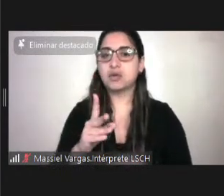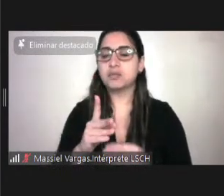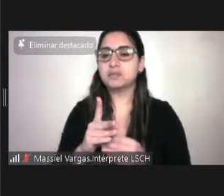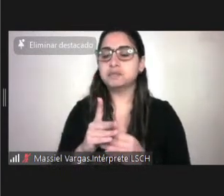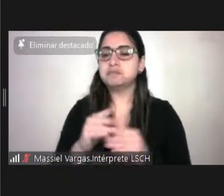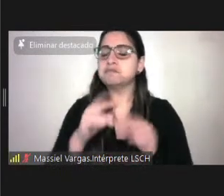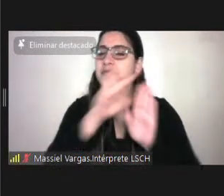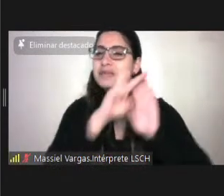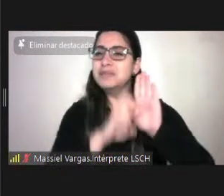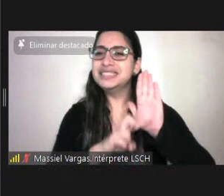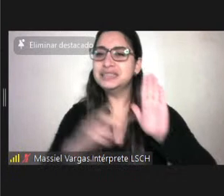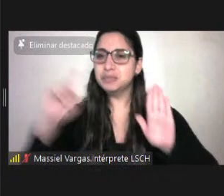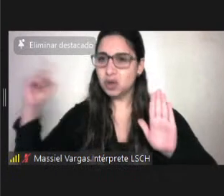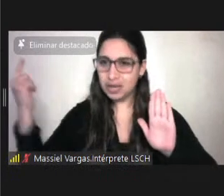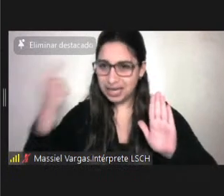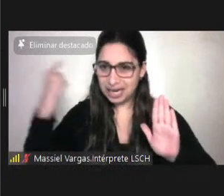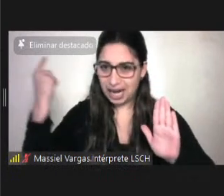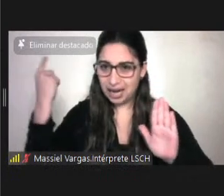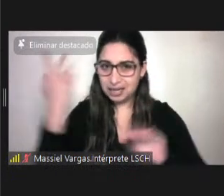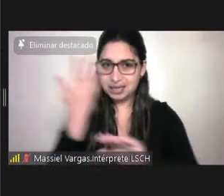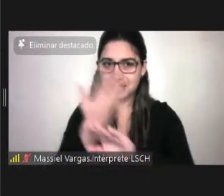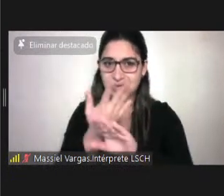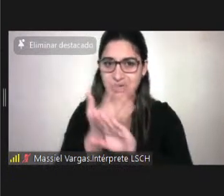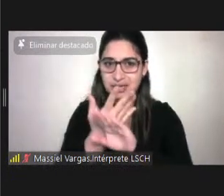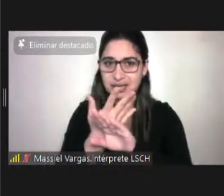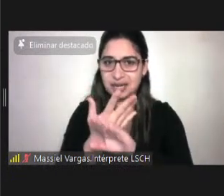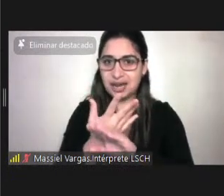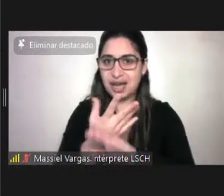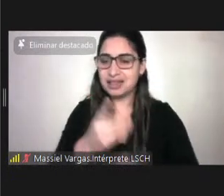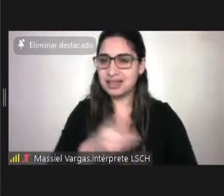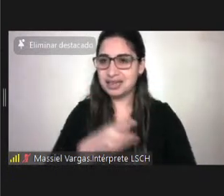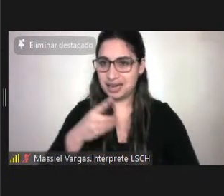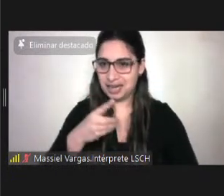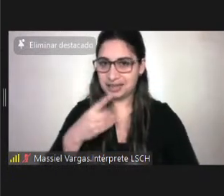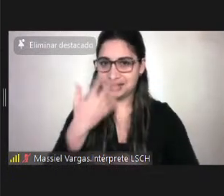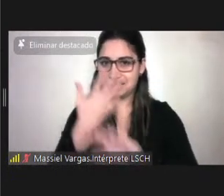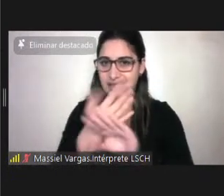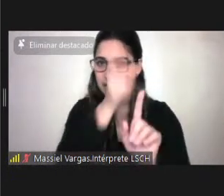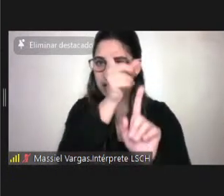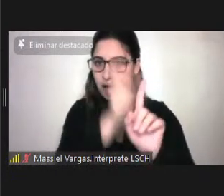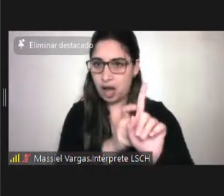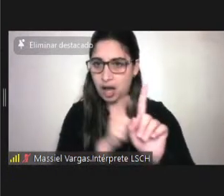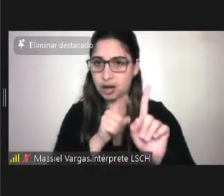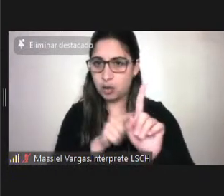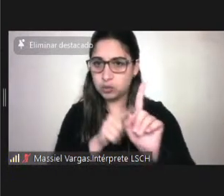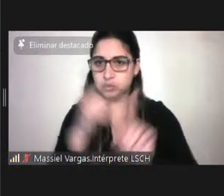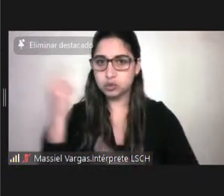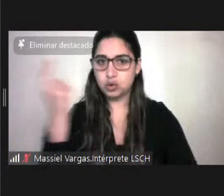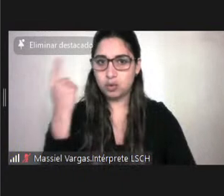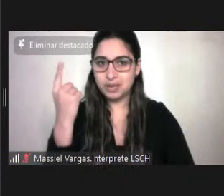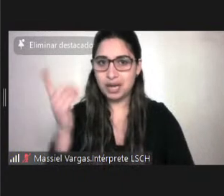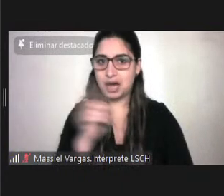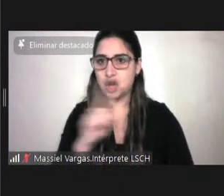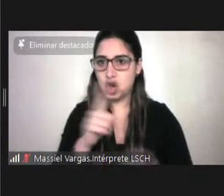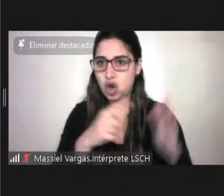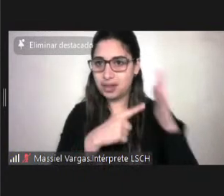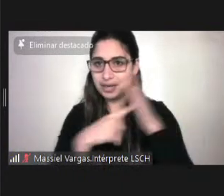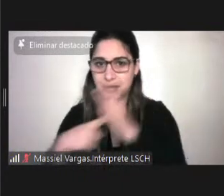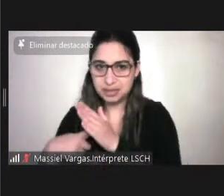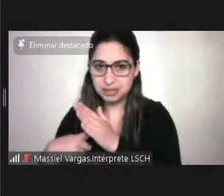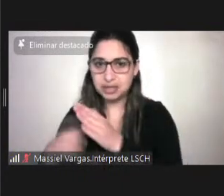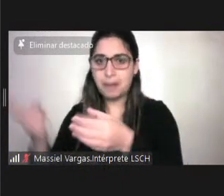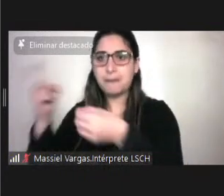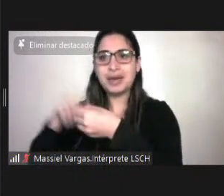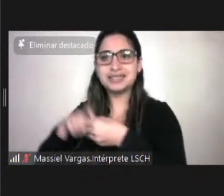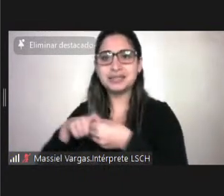generales, la convención menciona varios. Está la dignidad inherente, la autonomía individual, ¿cierto? La no discriminación, participación e inclusión